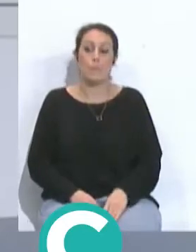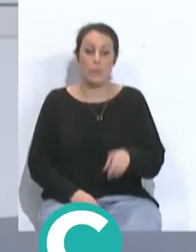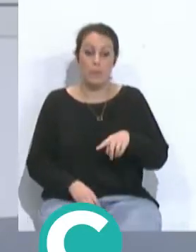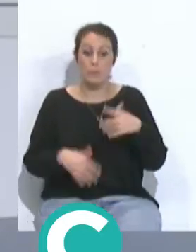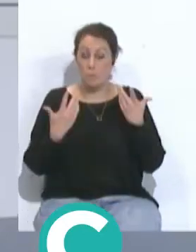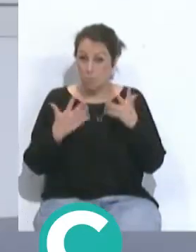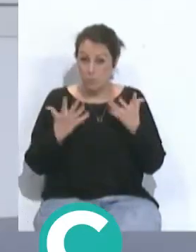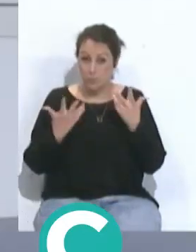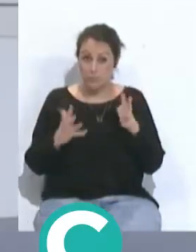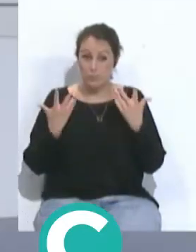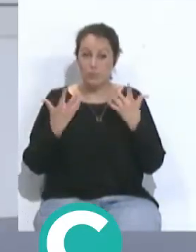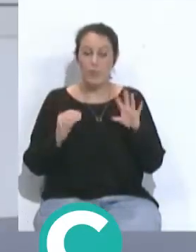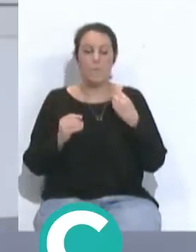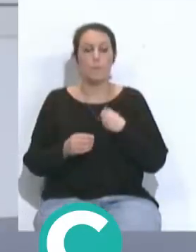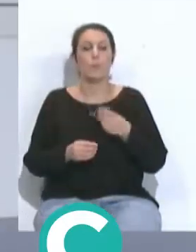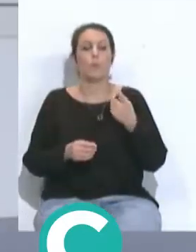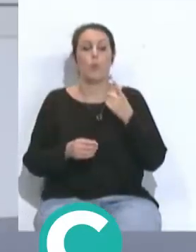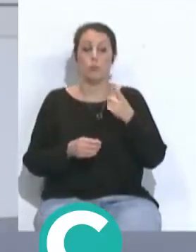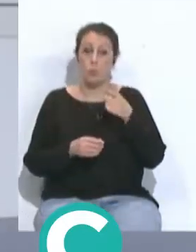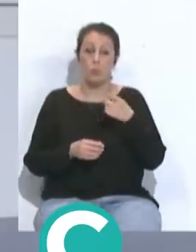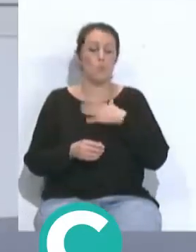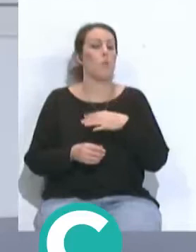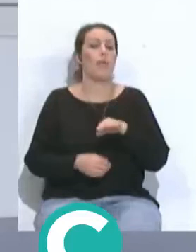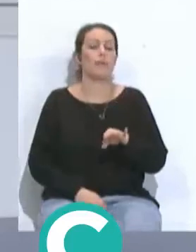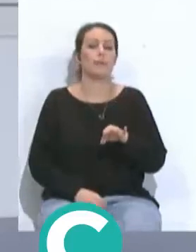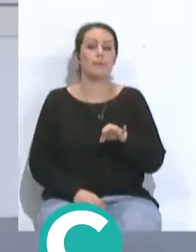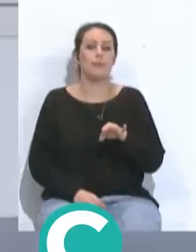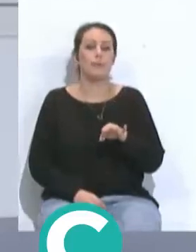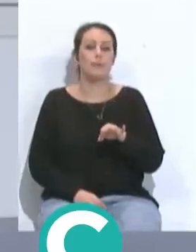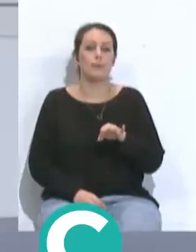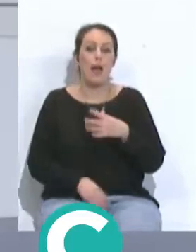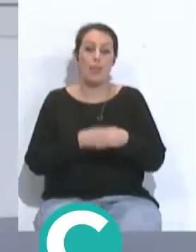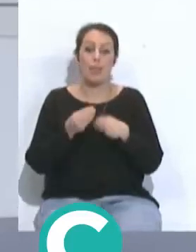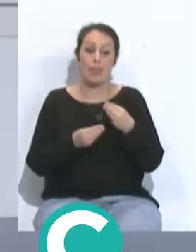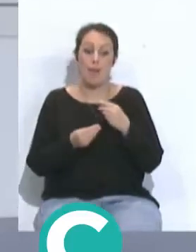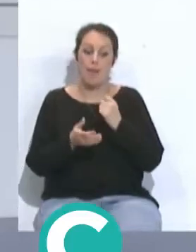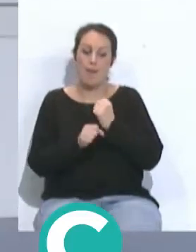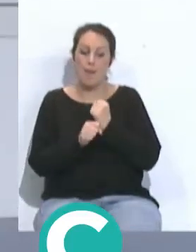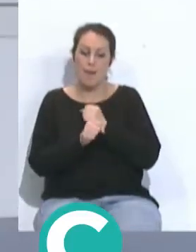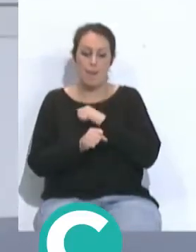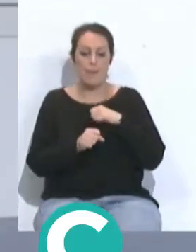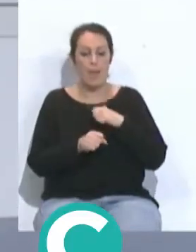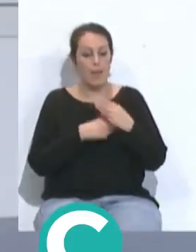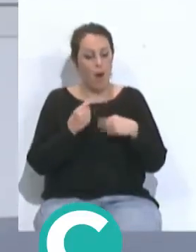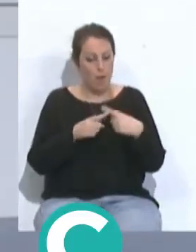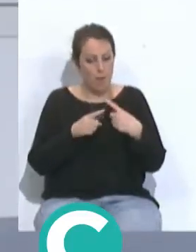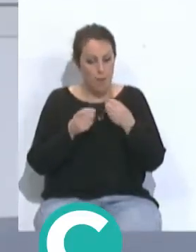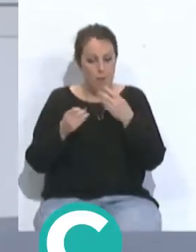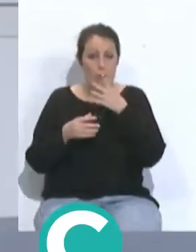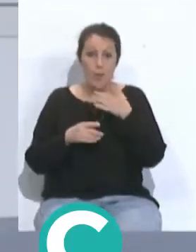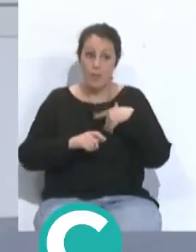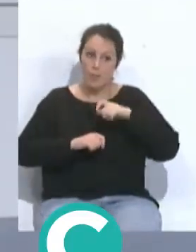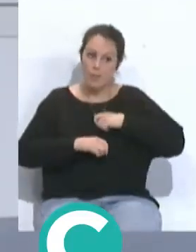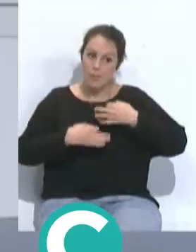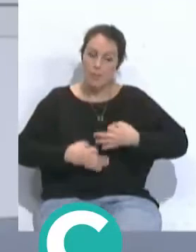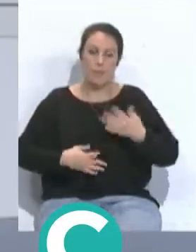aplaudible que es que tú mismo sea capaz de hacer tus deberes y hacer las cosas bien porque eso te va